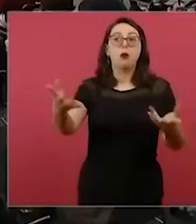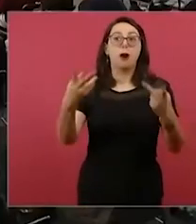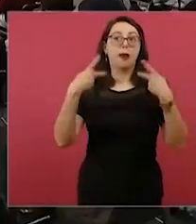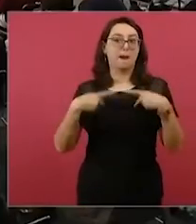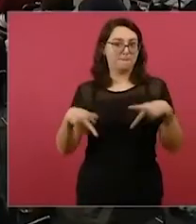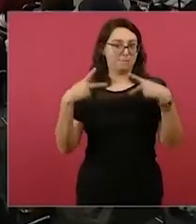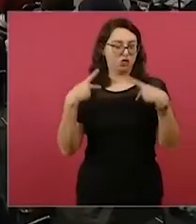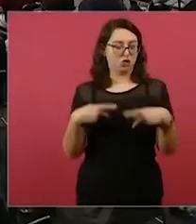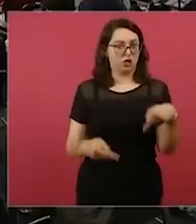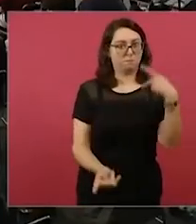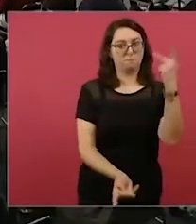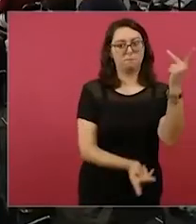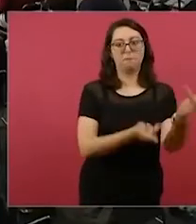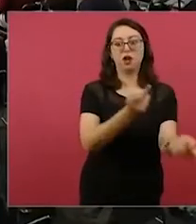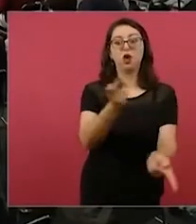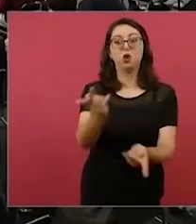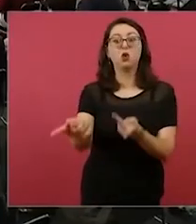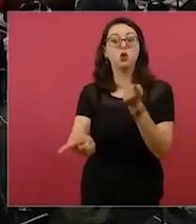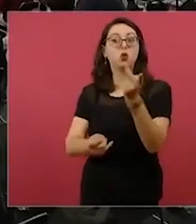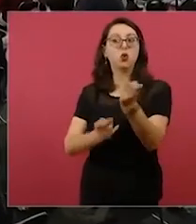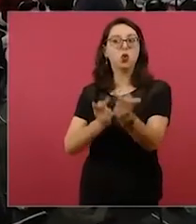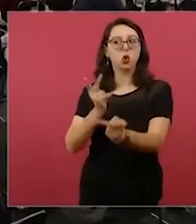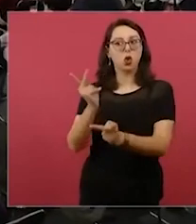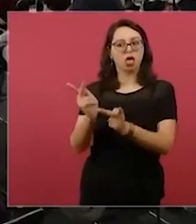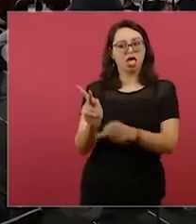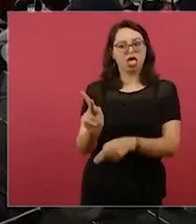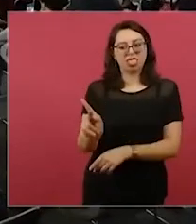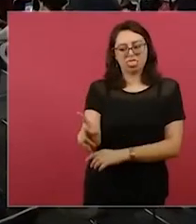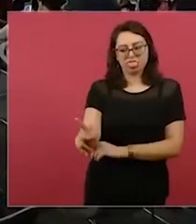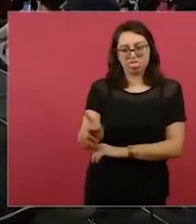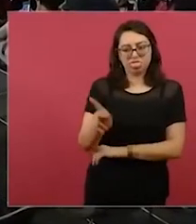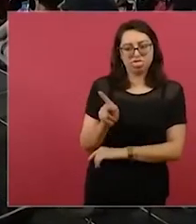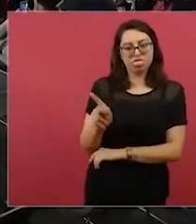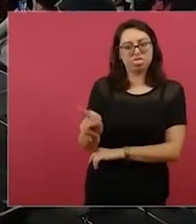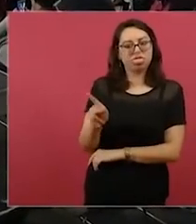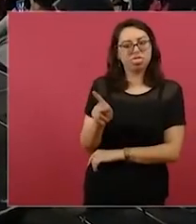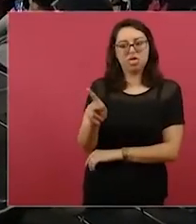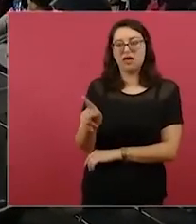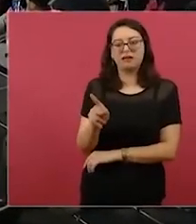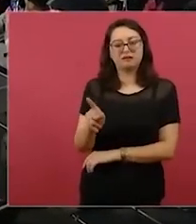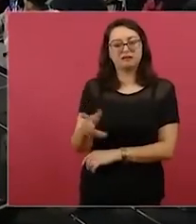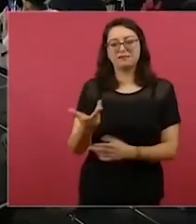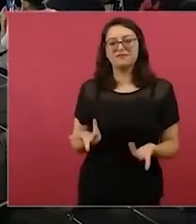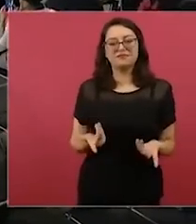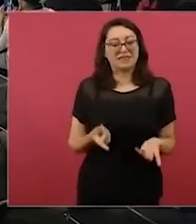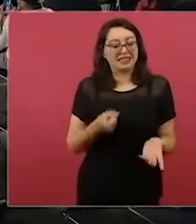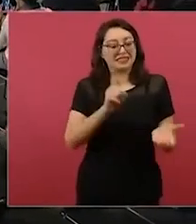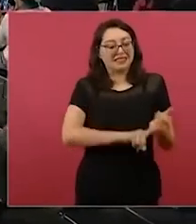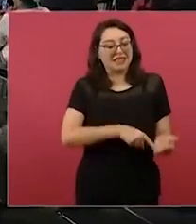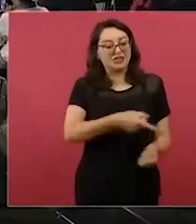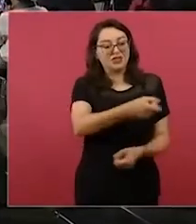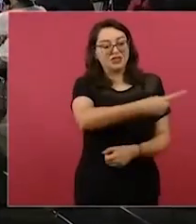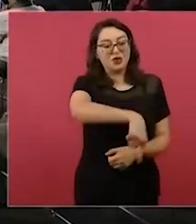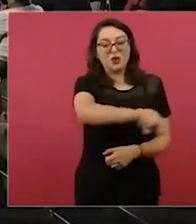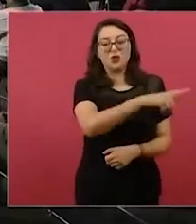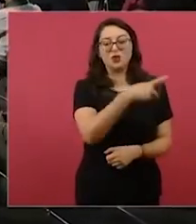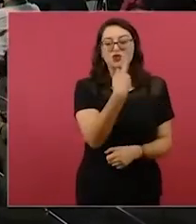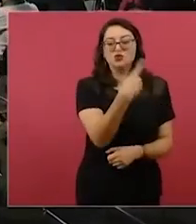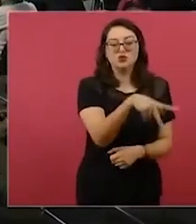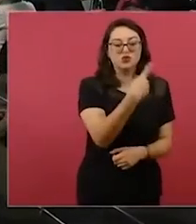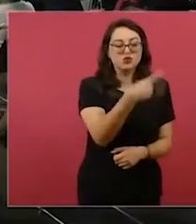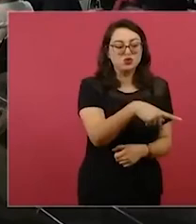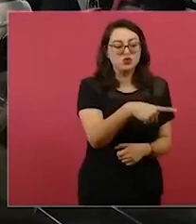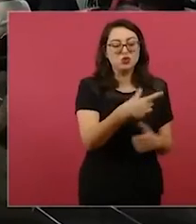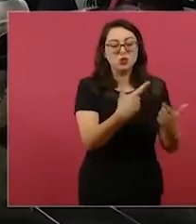Se olvidan que no hay gobiernos perfectos y que la autocrítica es señal de sabiduría, mientras en la realidad nuestra